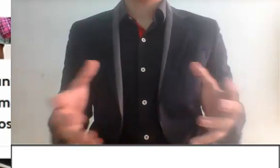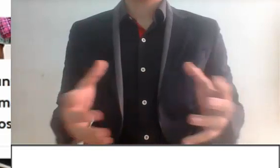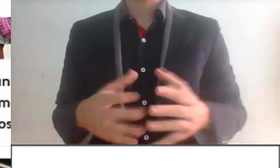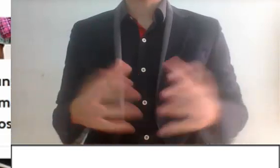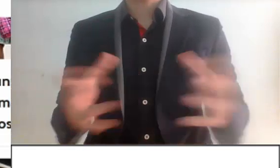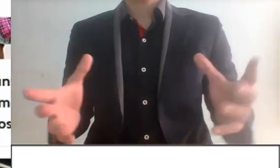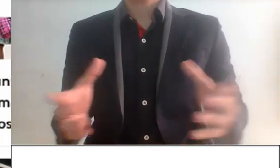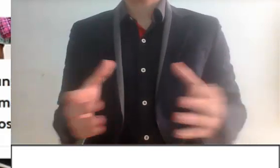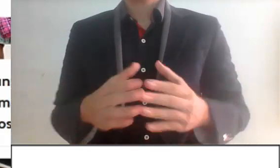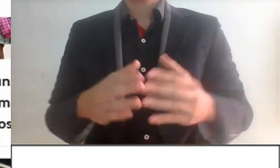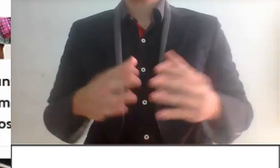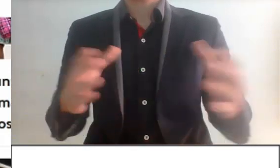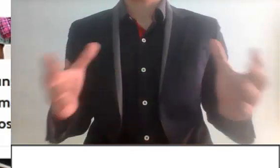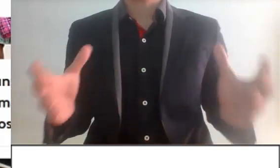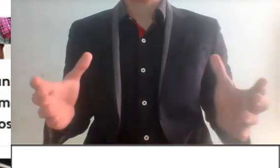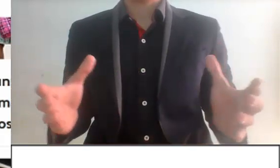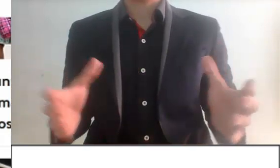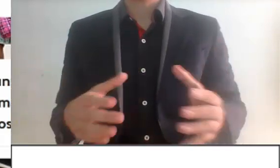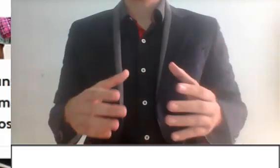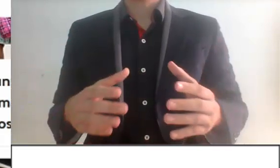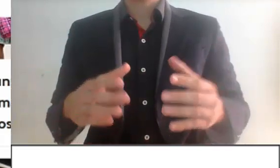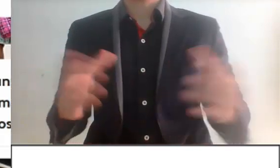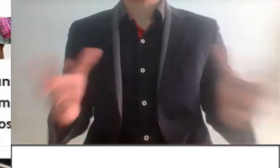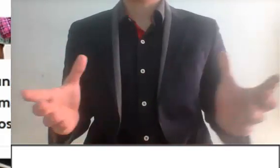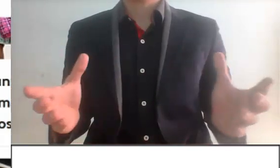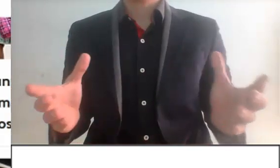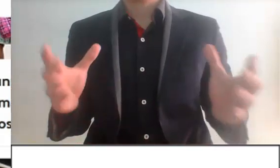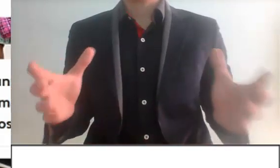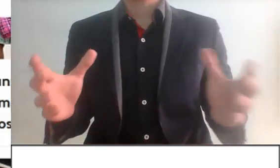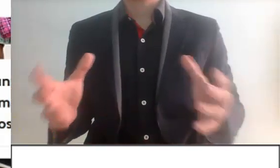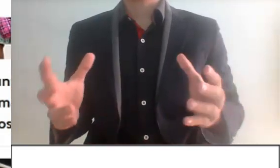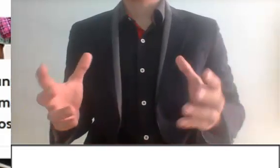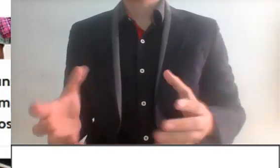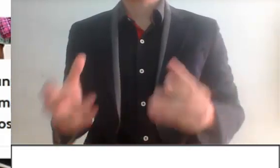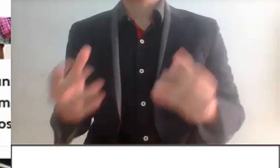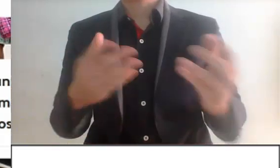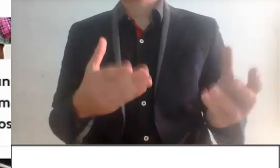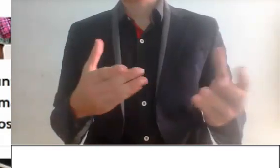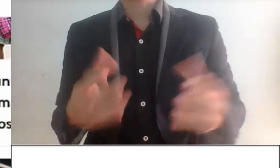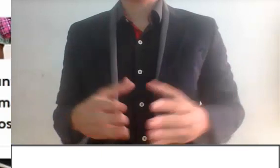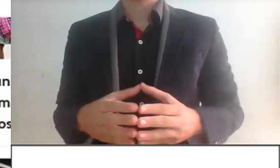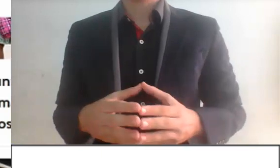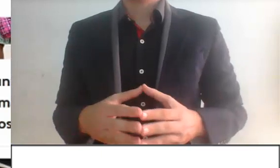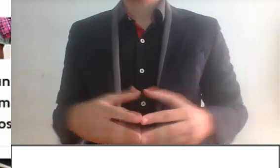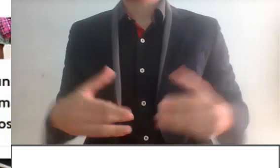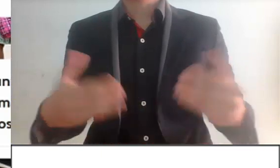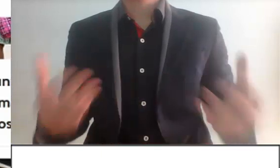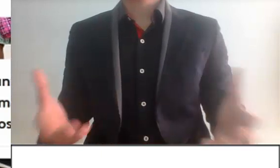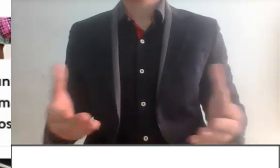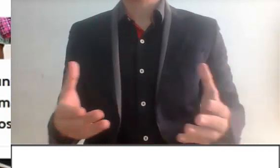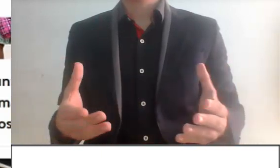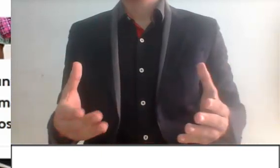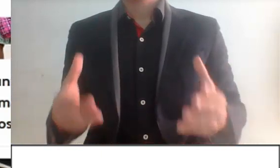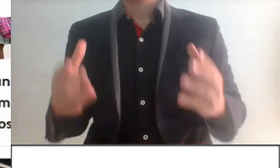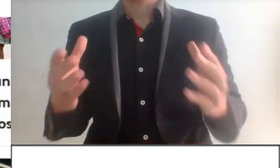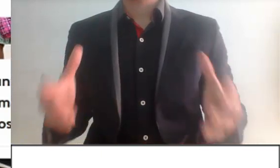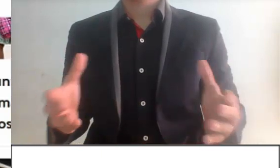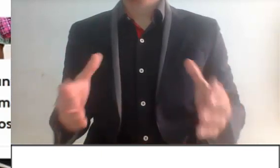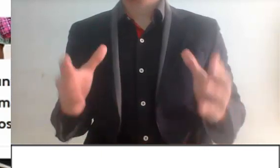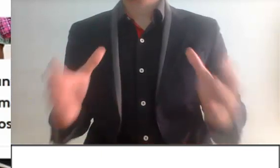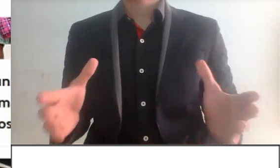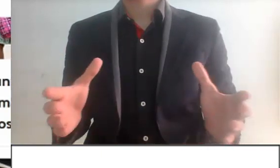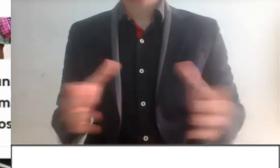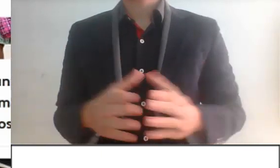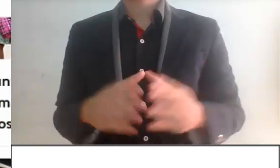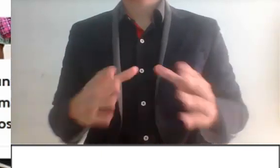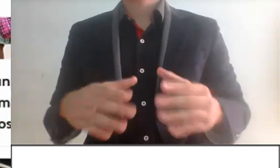Señores, este presidente no ha acabado con la propiedad privada ni va a acabar. ¿Por qué? Porque estamos a un lado de los gringos. ¿Qué hacen los gringos? Si en cuanto